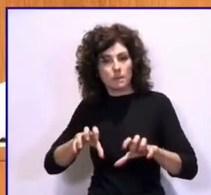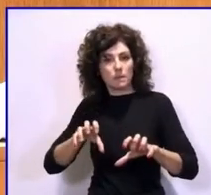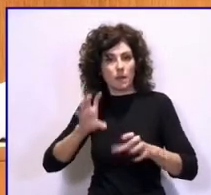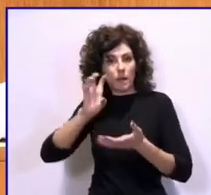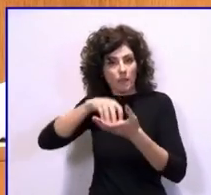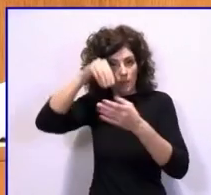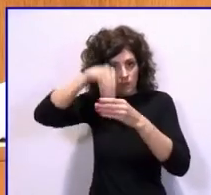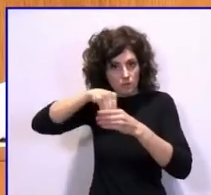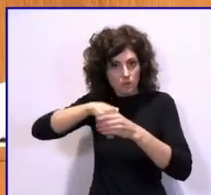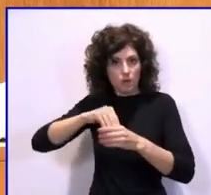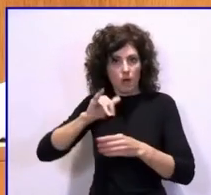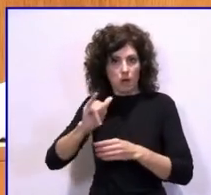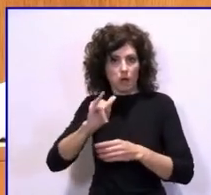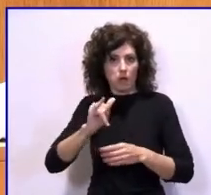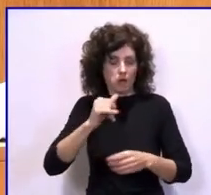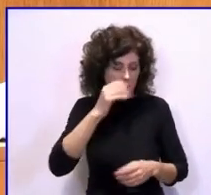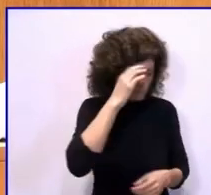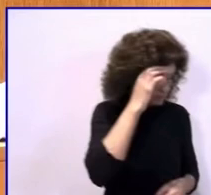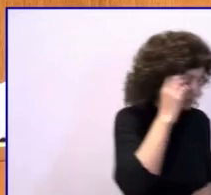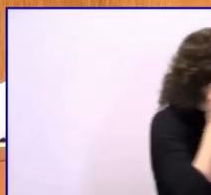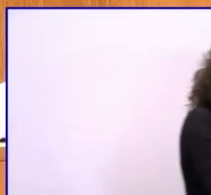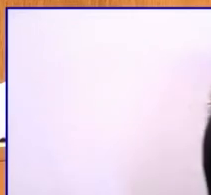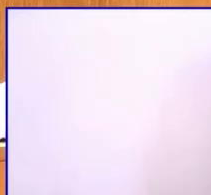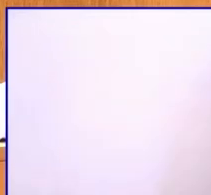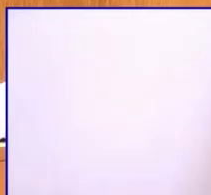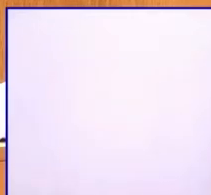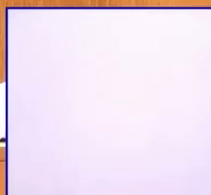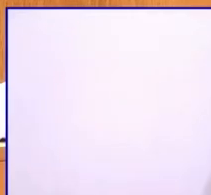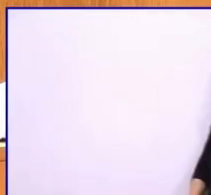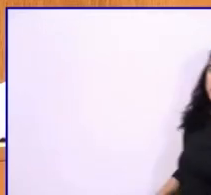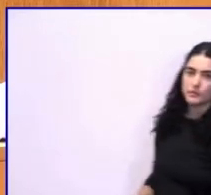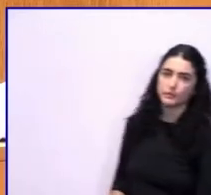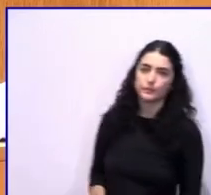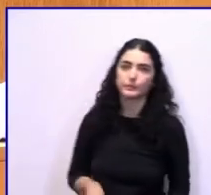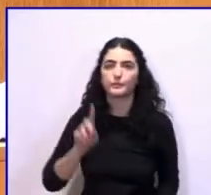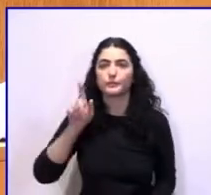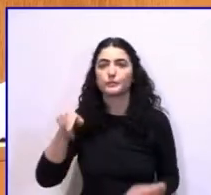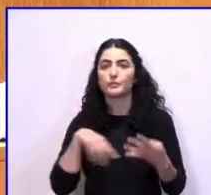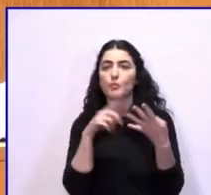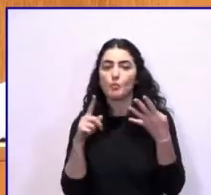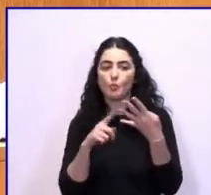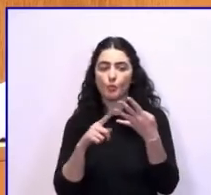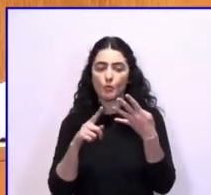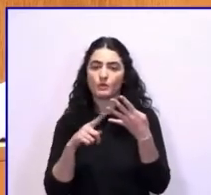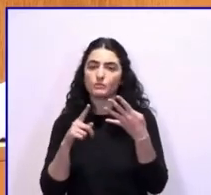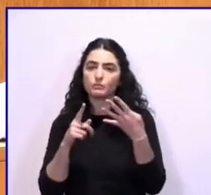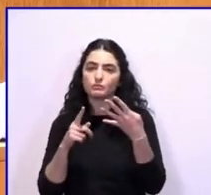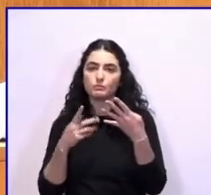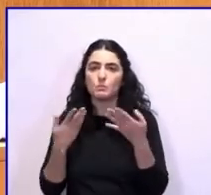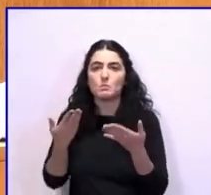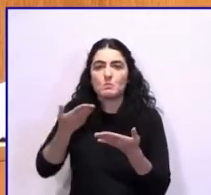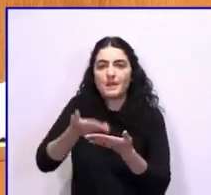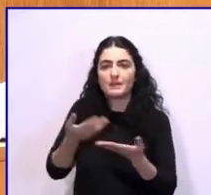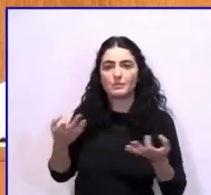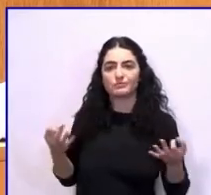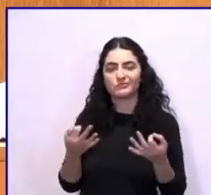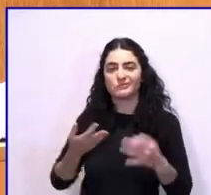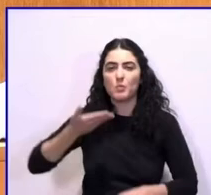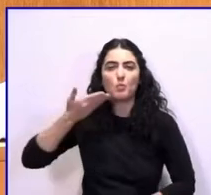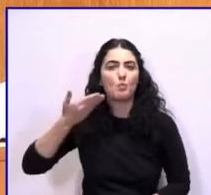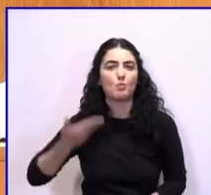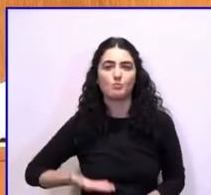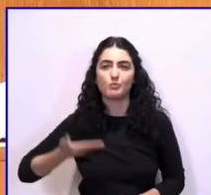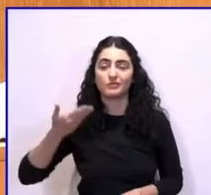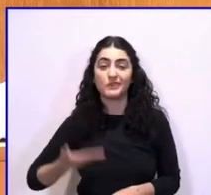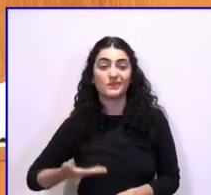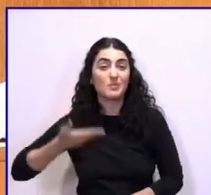centros, en estos talleres. También, en cuarto lugar, planteamos que es imprescindible, y